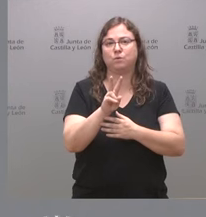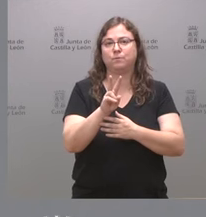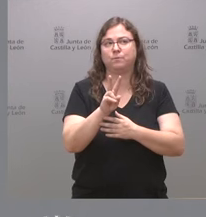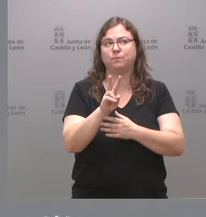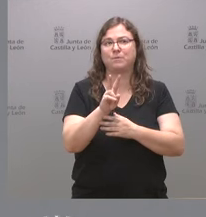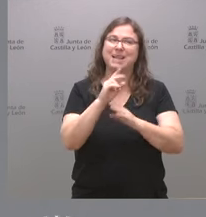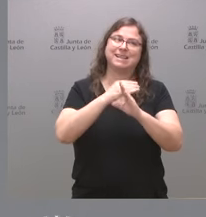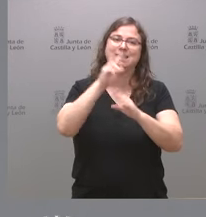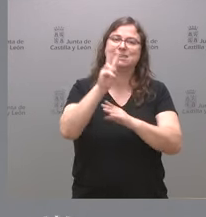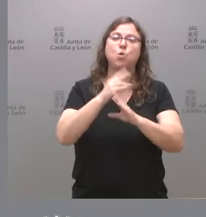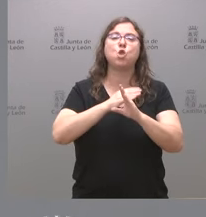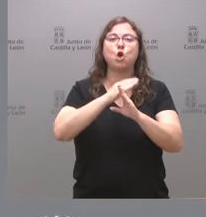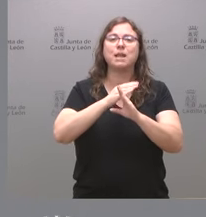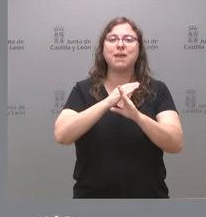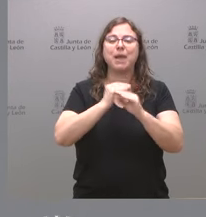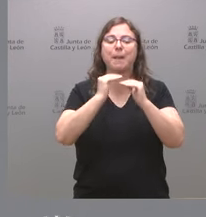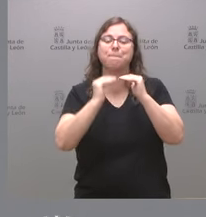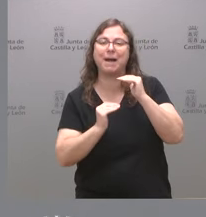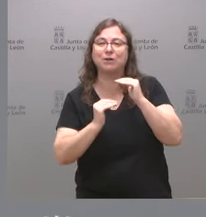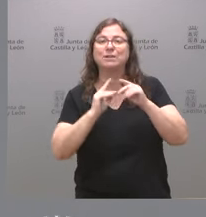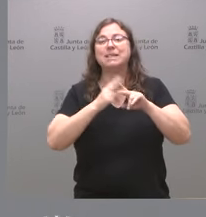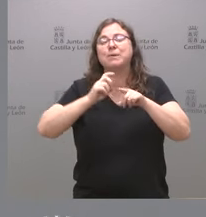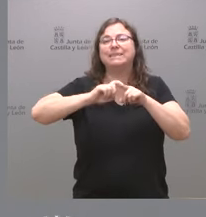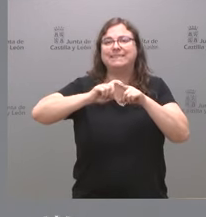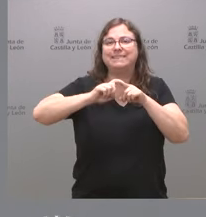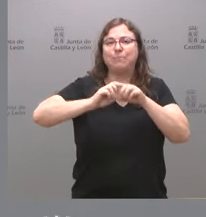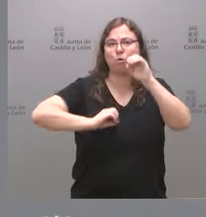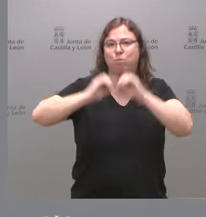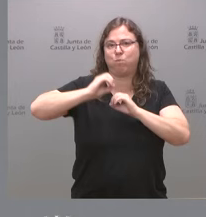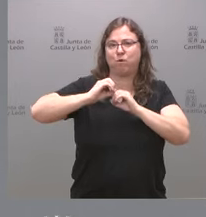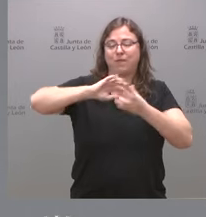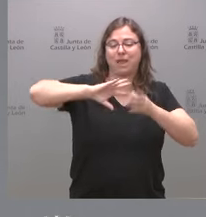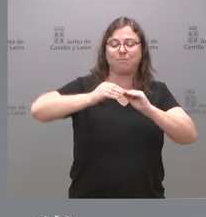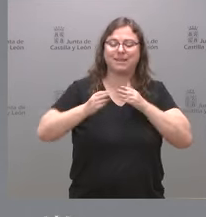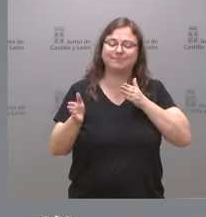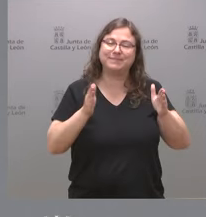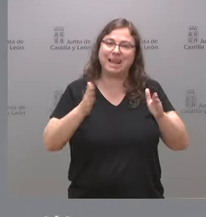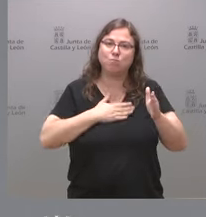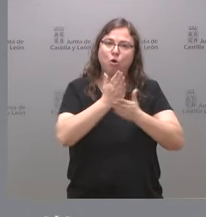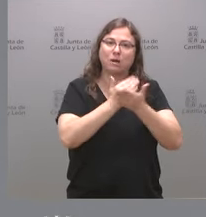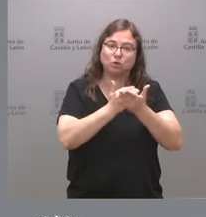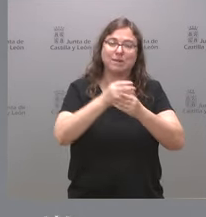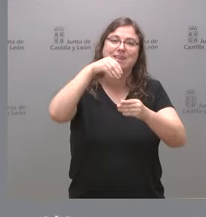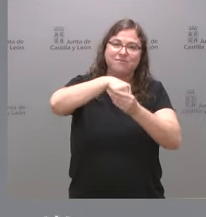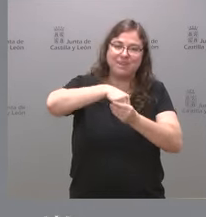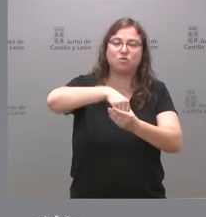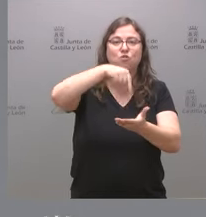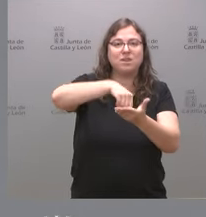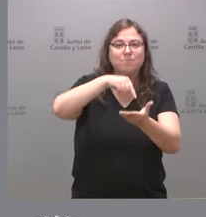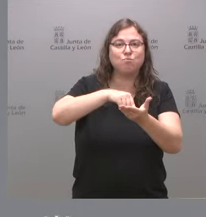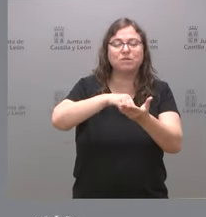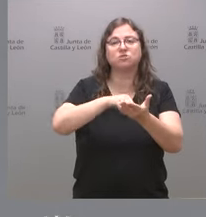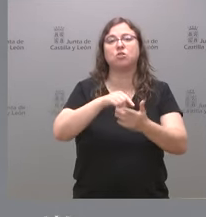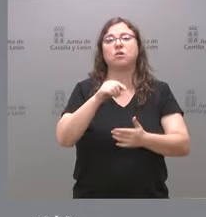nivel más bajo en lo que son los tipos de gravamen aplicados en relación con el tramo autonómico del impuesto de la renta de las personas